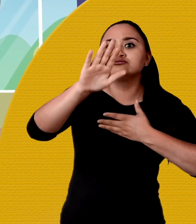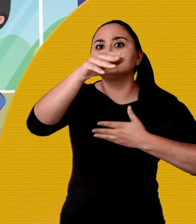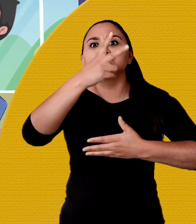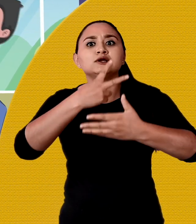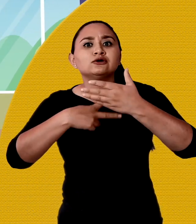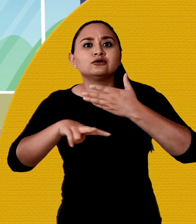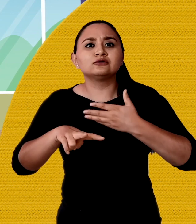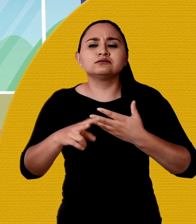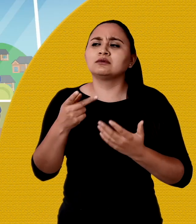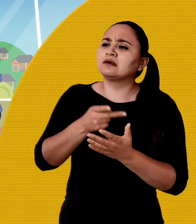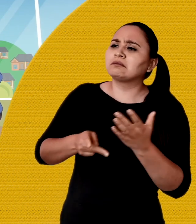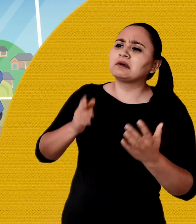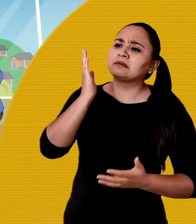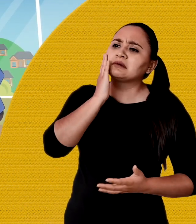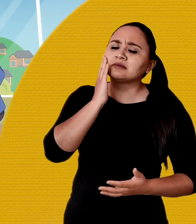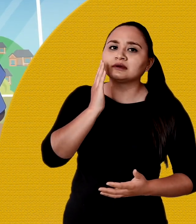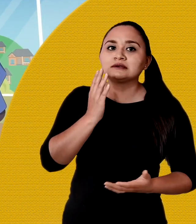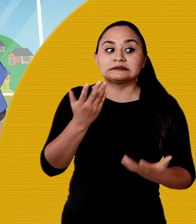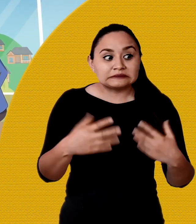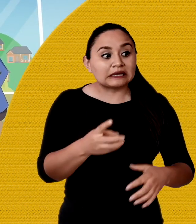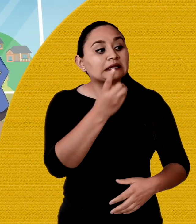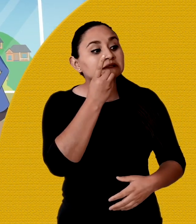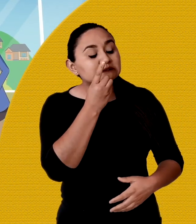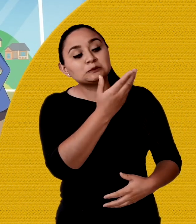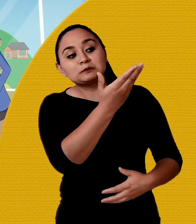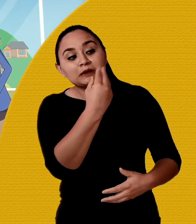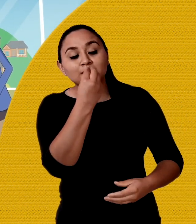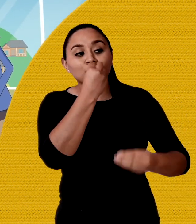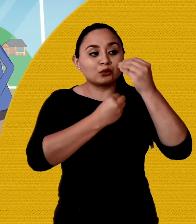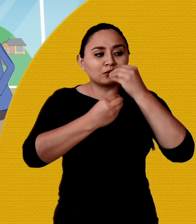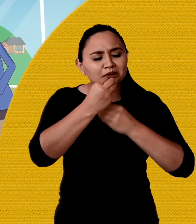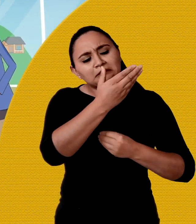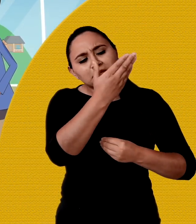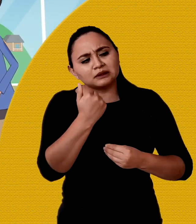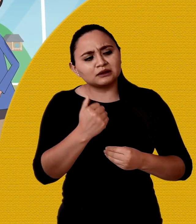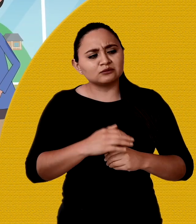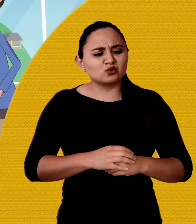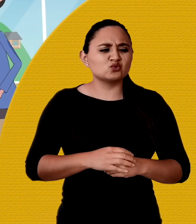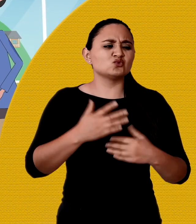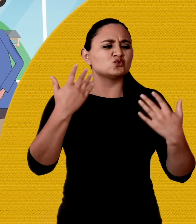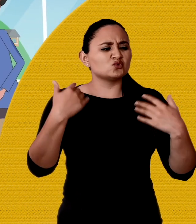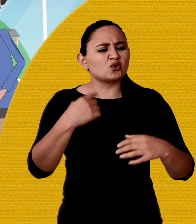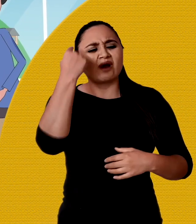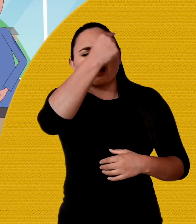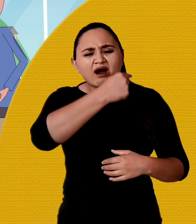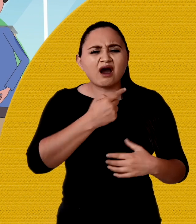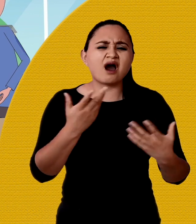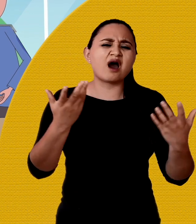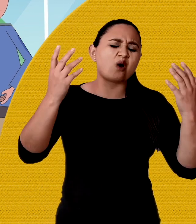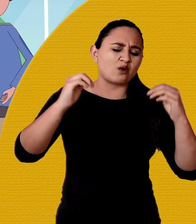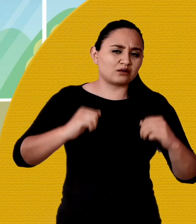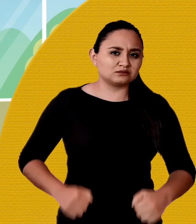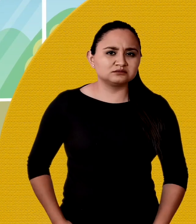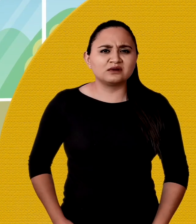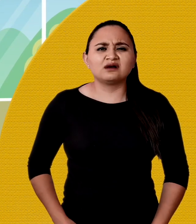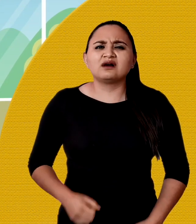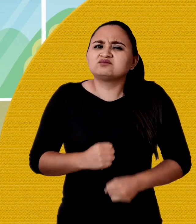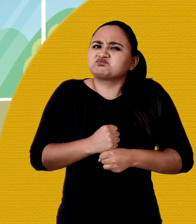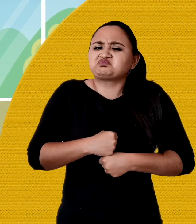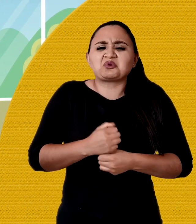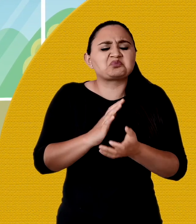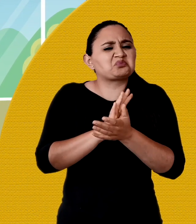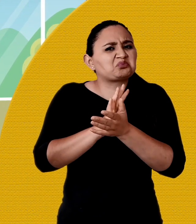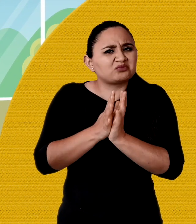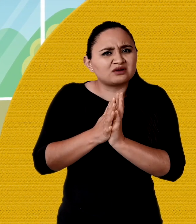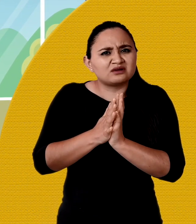¡Fernando! ¿Qué pasa, mamá? Ya está el desayuno, mijo. Ven a comer. ¡Qué cara tienes! No tengo